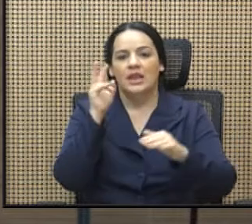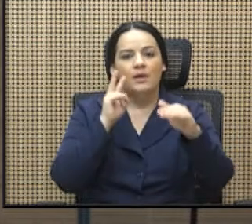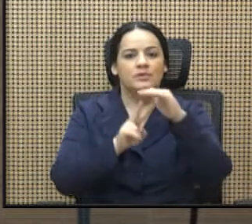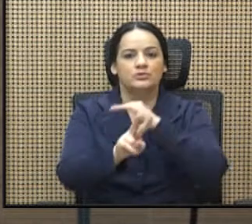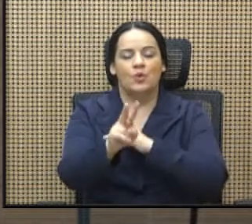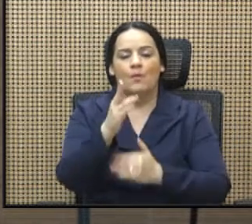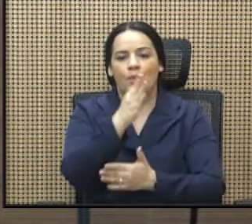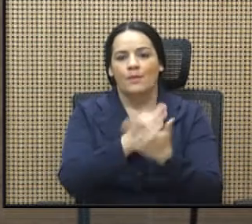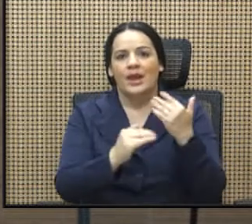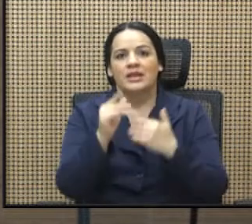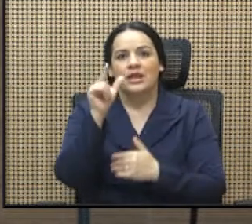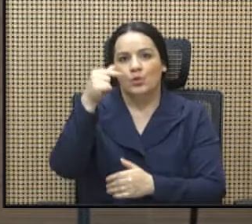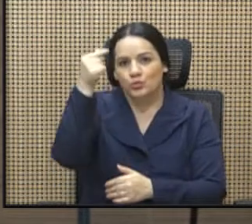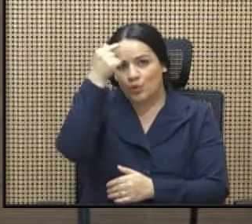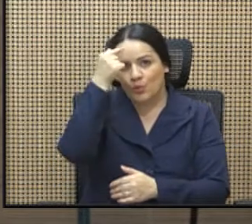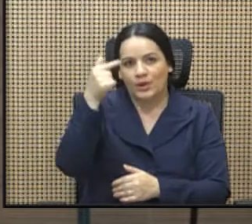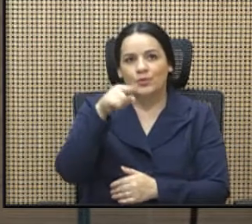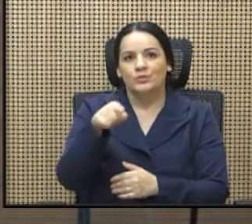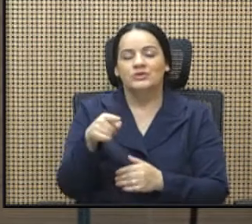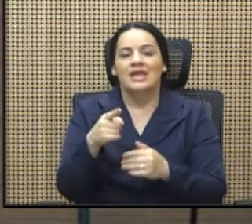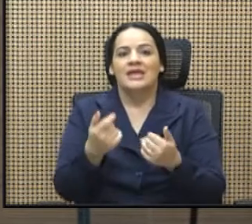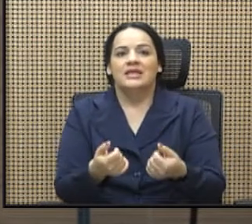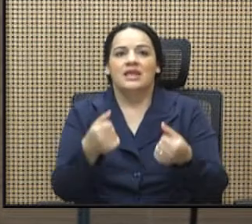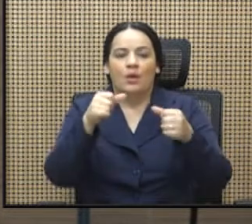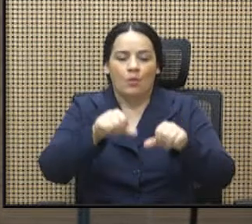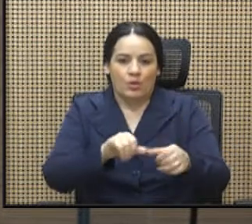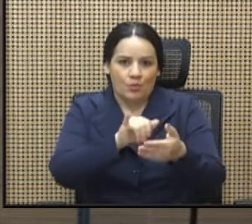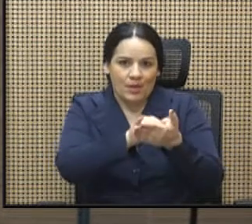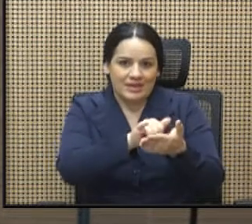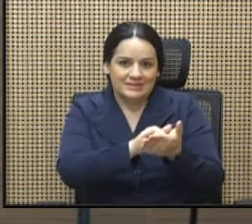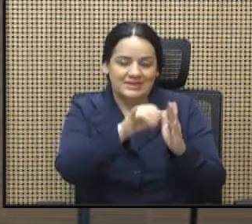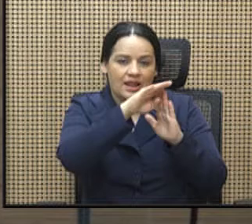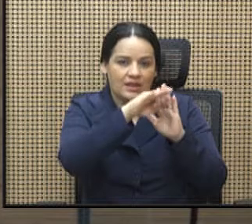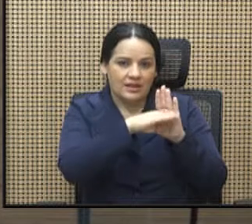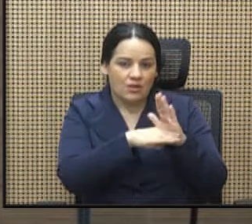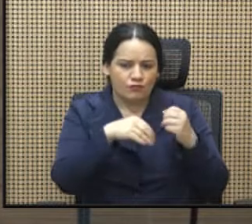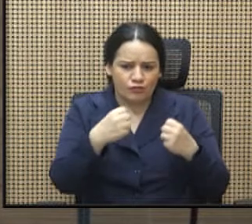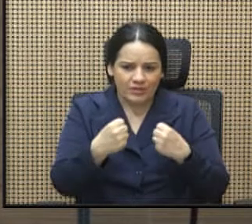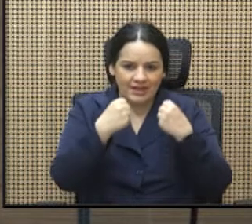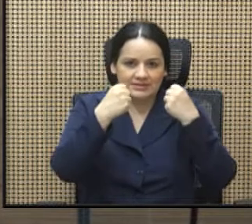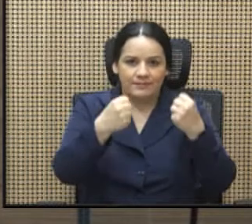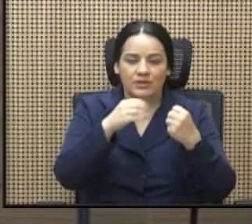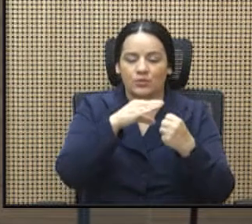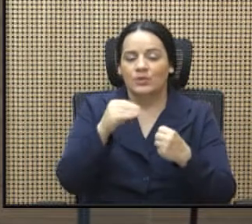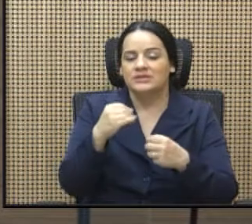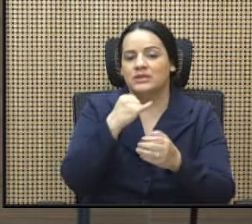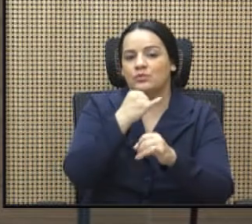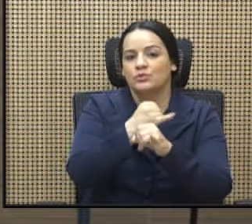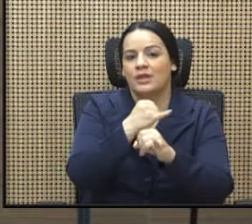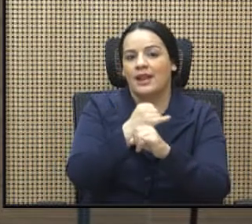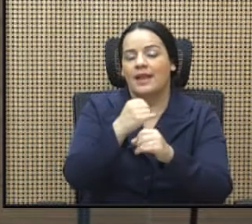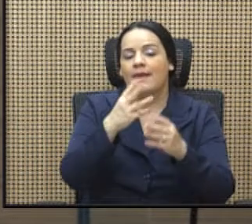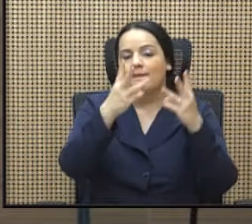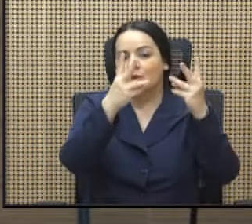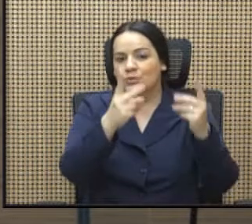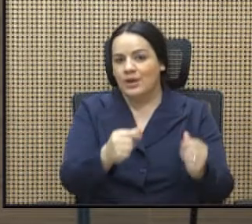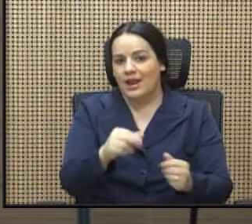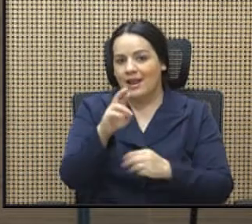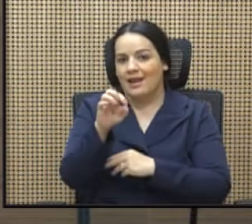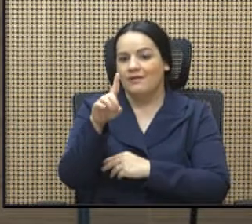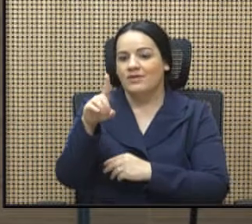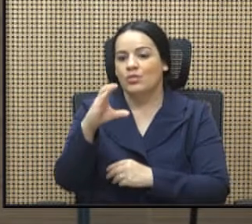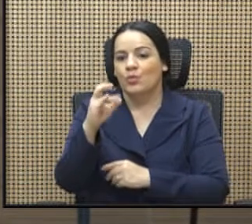por parte de los gobiernos. Justamente en esta línea de fortalecimiento institucional y presupuestaria de la red CUDI, esta Asamblea